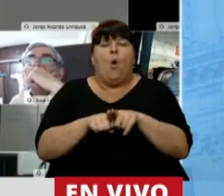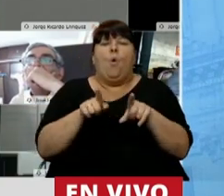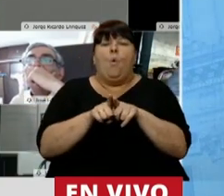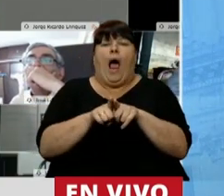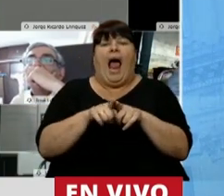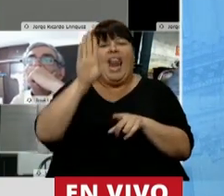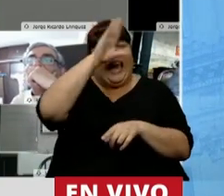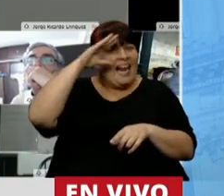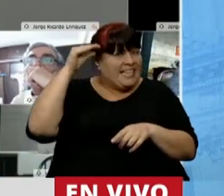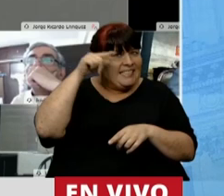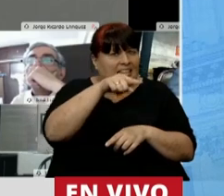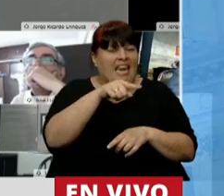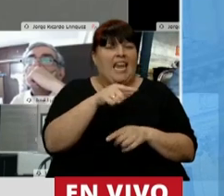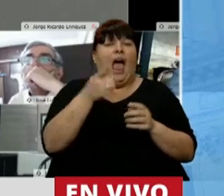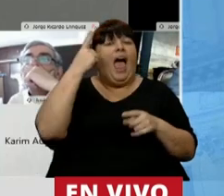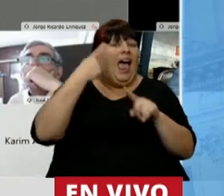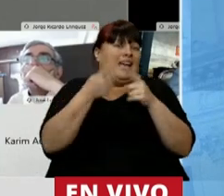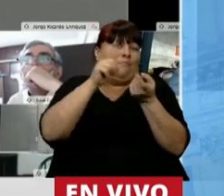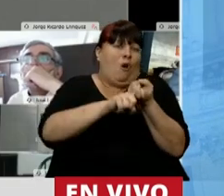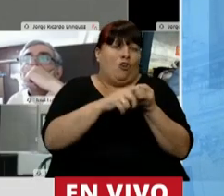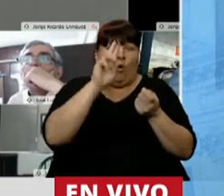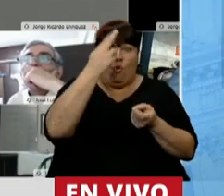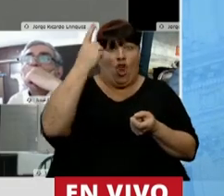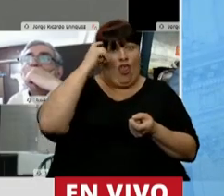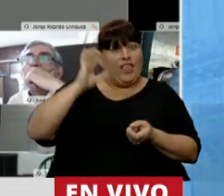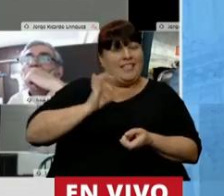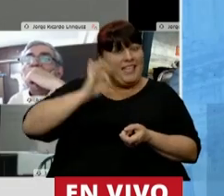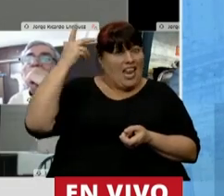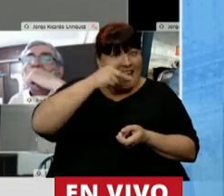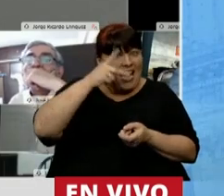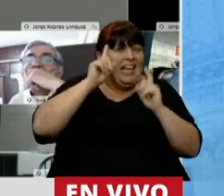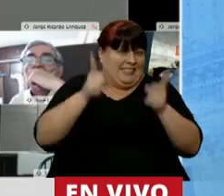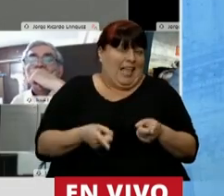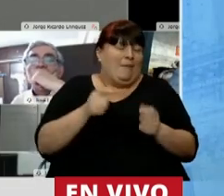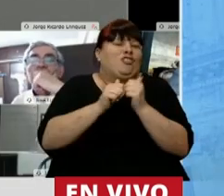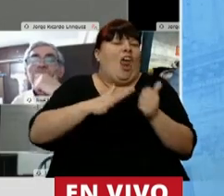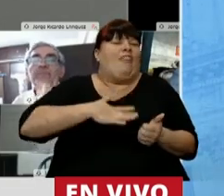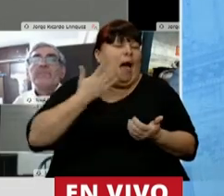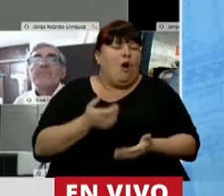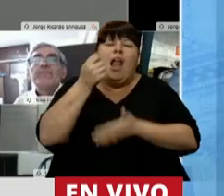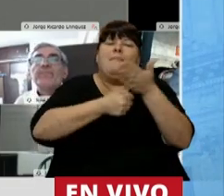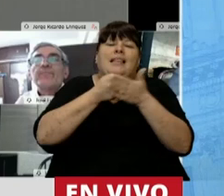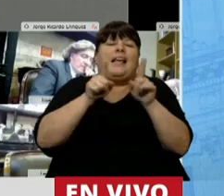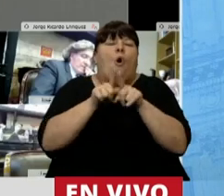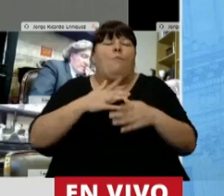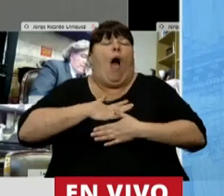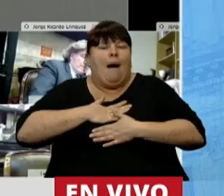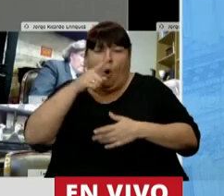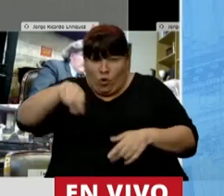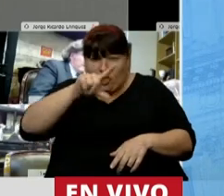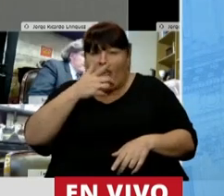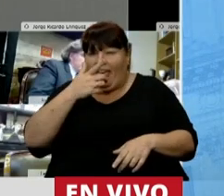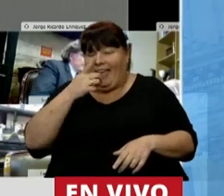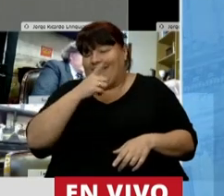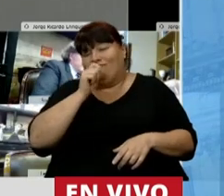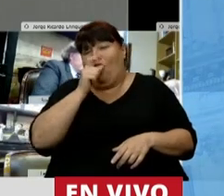la señora Cristina de Kirchner, que tuvo a su compañero fallecido hace 10 años, que también es una historia de amor. La militancia es amor y a ustedes les duele